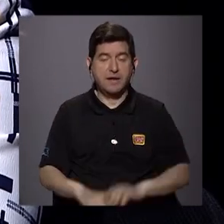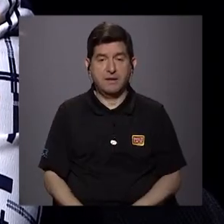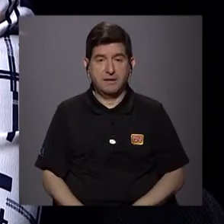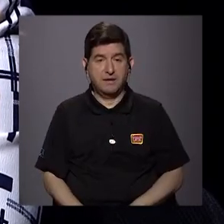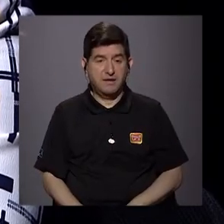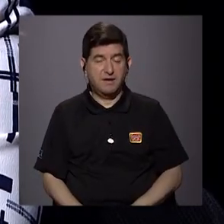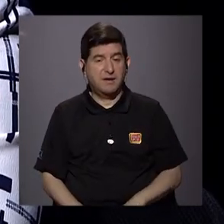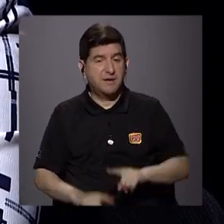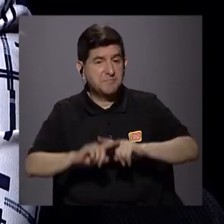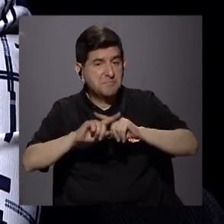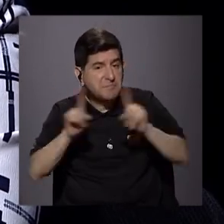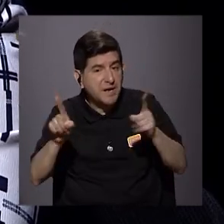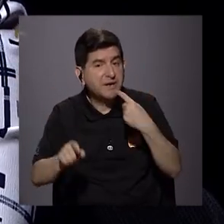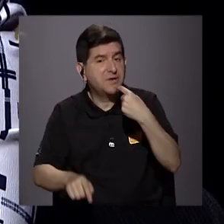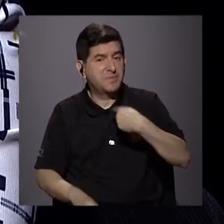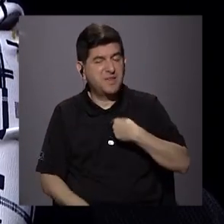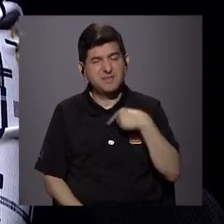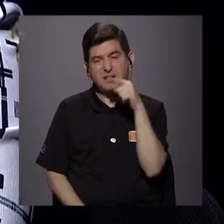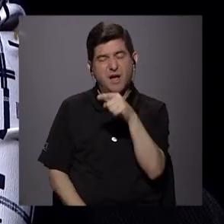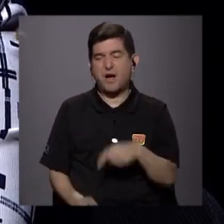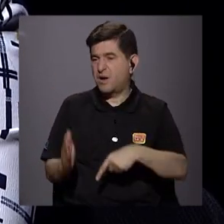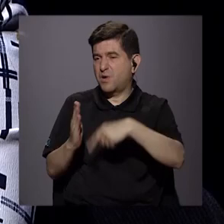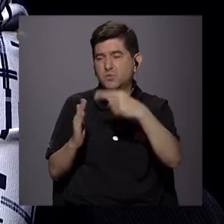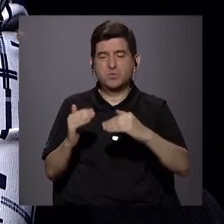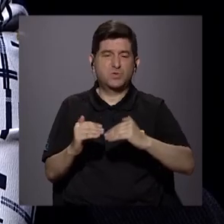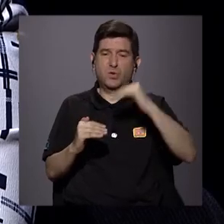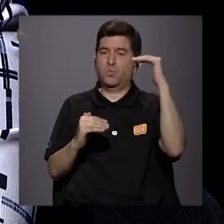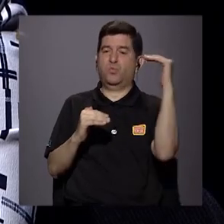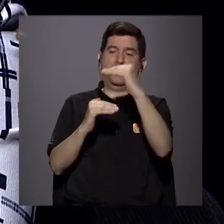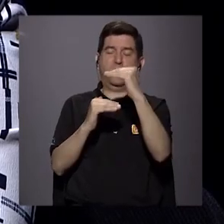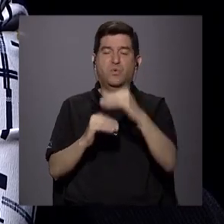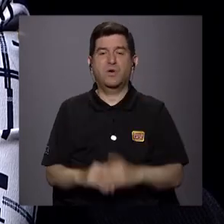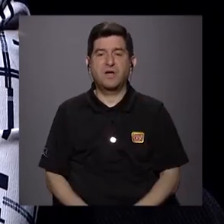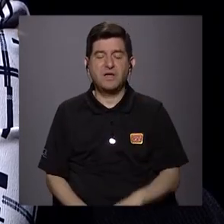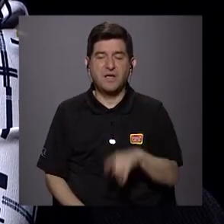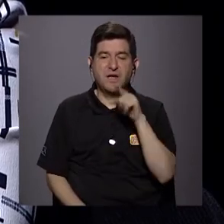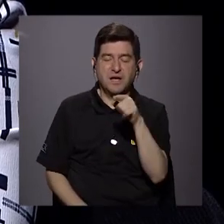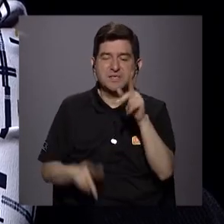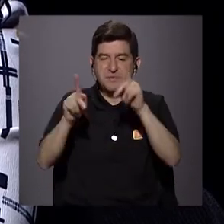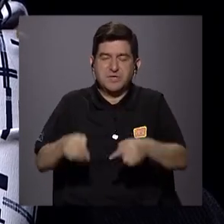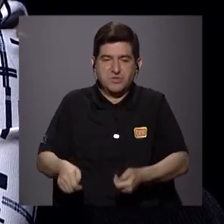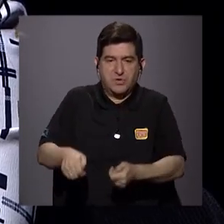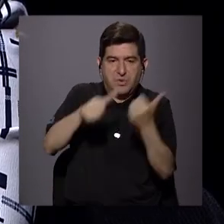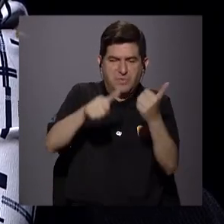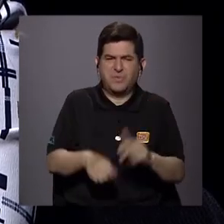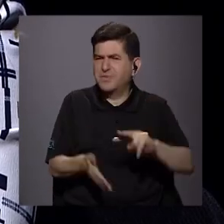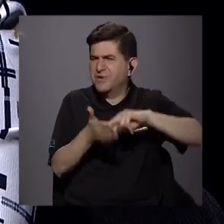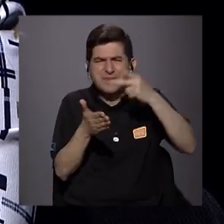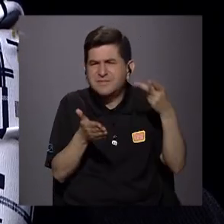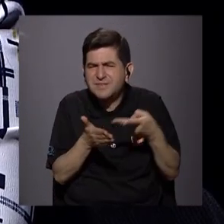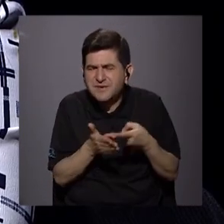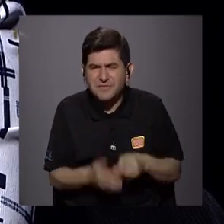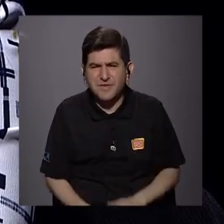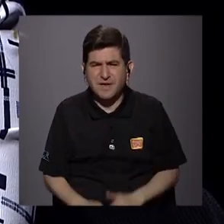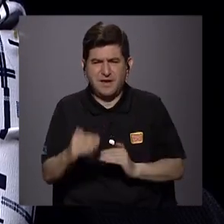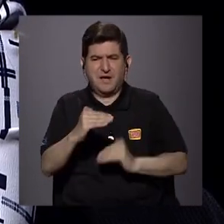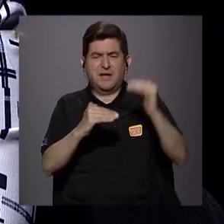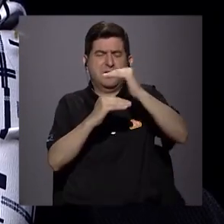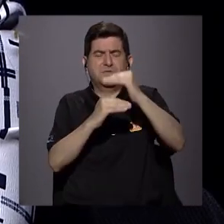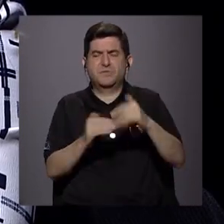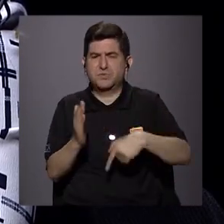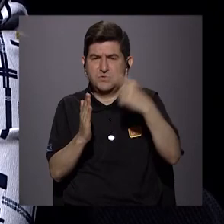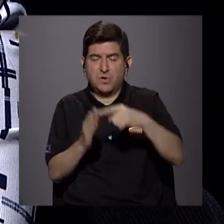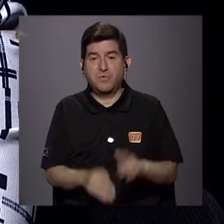áreas diferentes me dicen que yo estoy sobrecalificada para el puesto, entonces me excluyen. ¿A qué se refieren sobrecalificada? Bueno, en Costa Rica tenemos